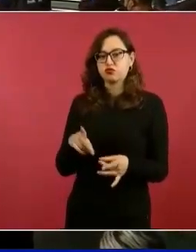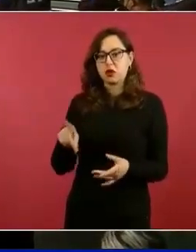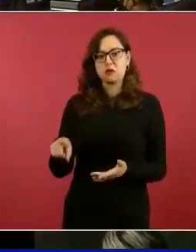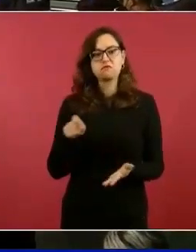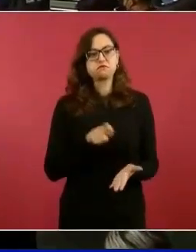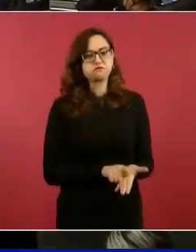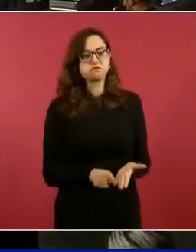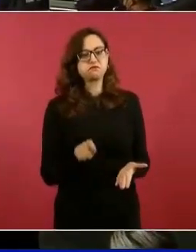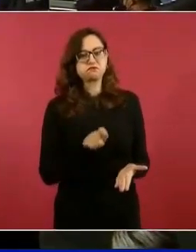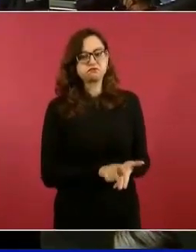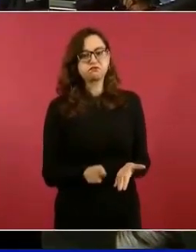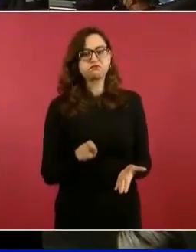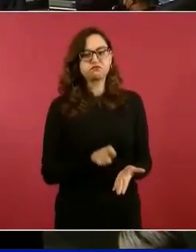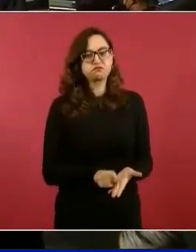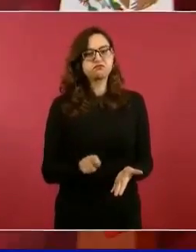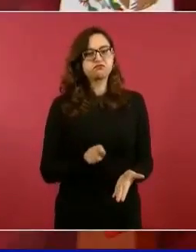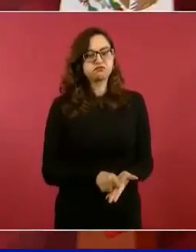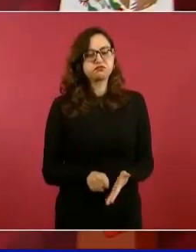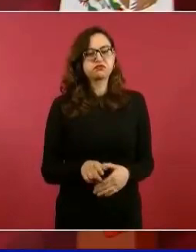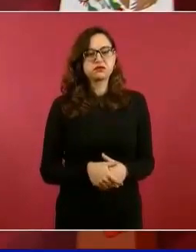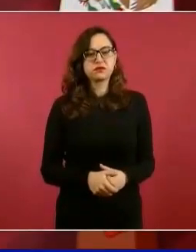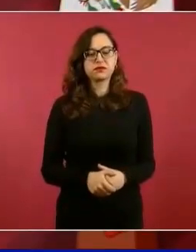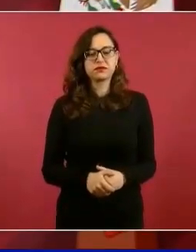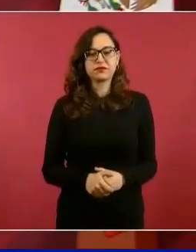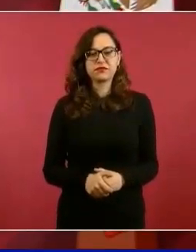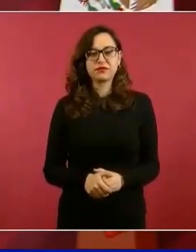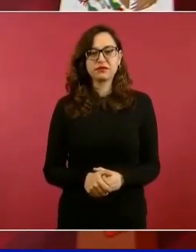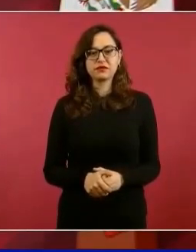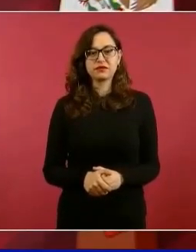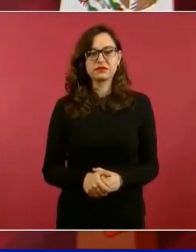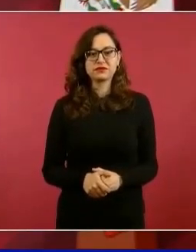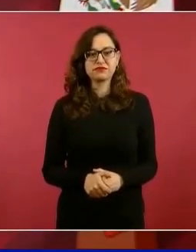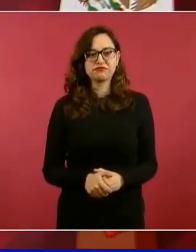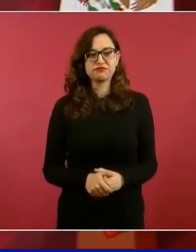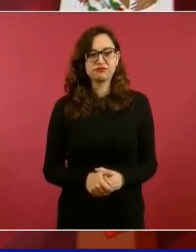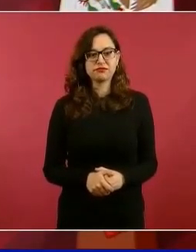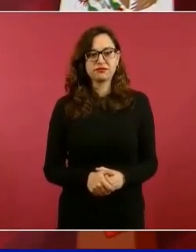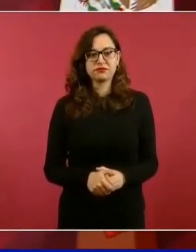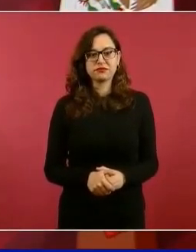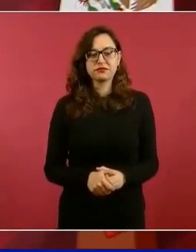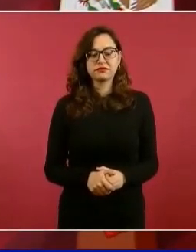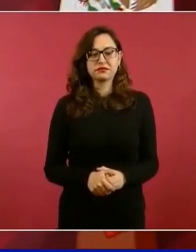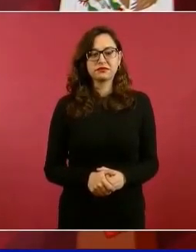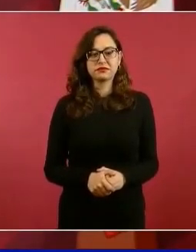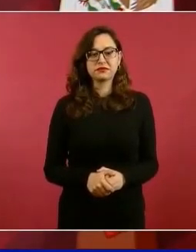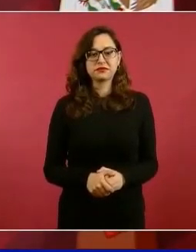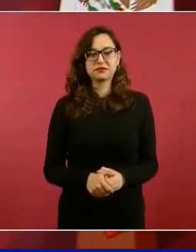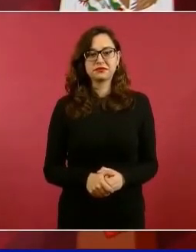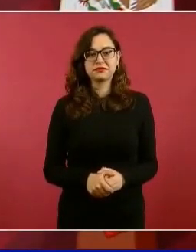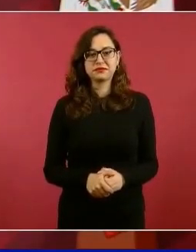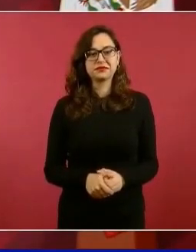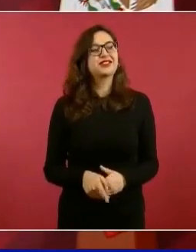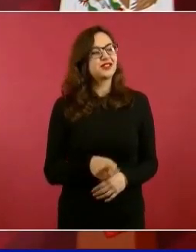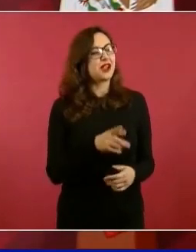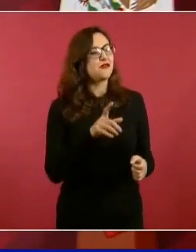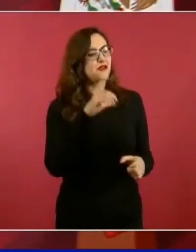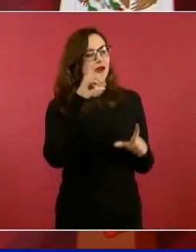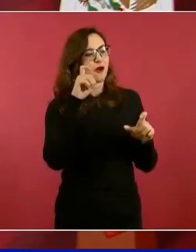me dice, miren eso. Y me dicen, pues no están los gatos.